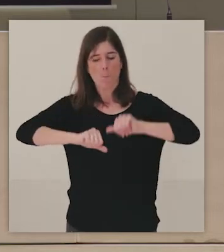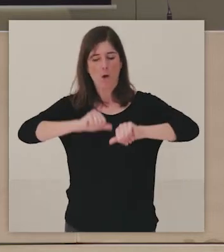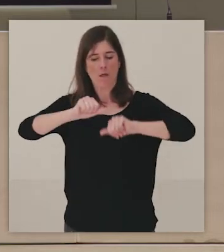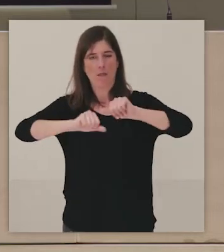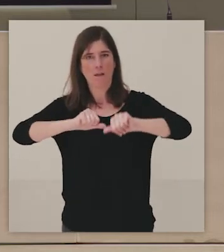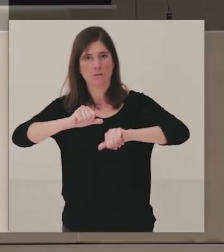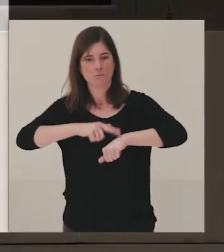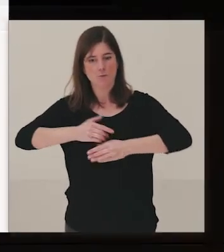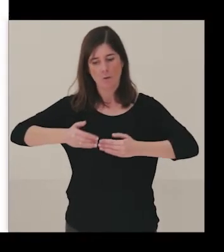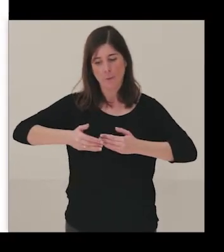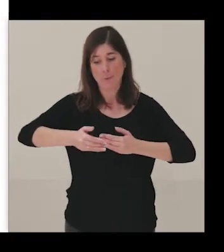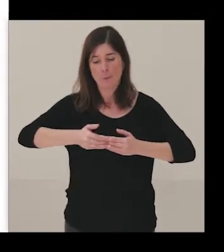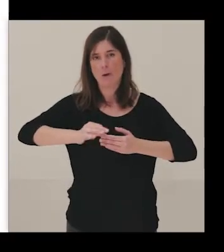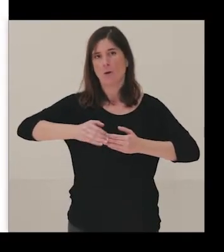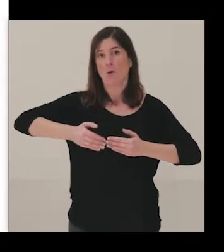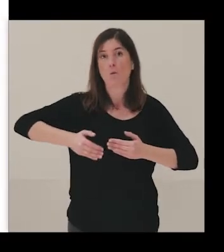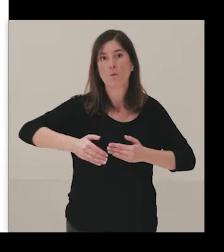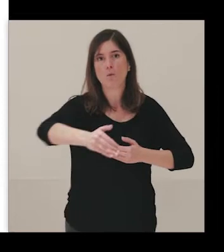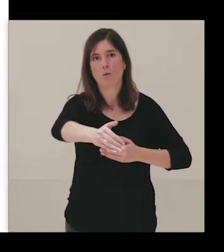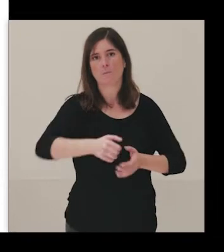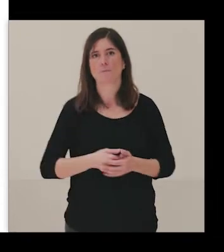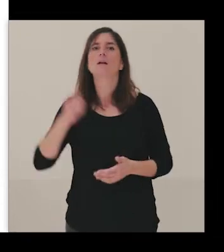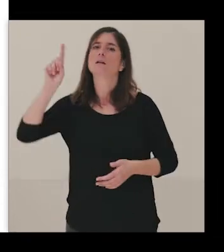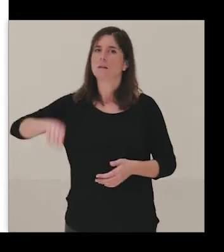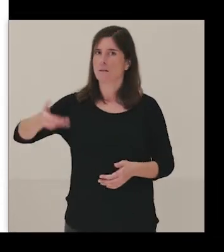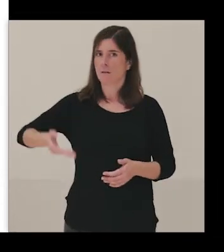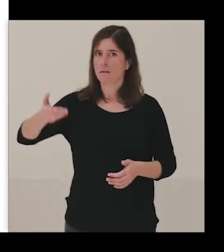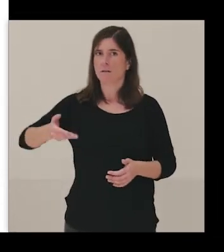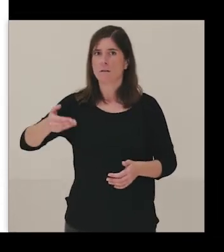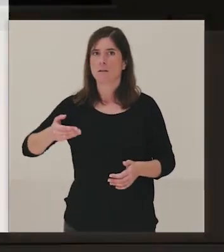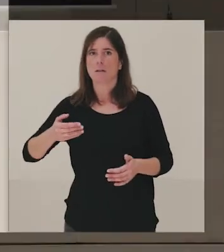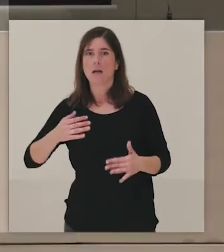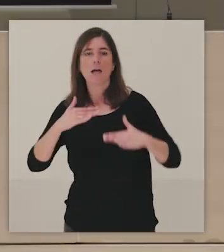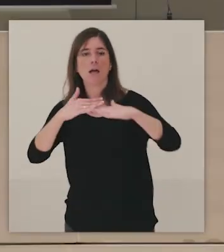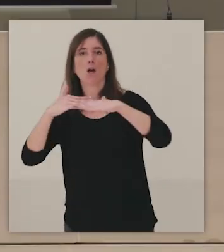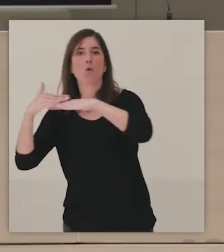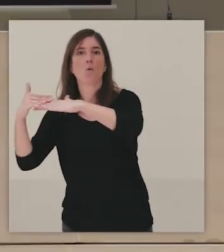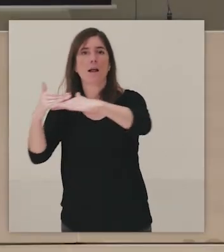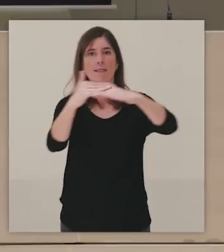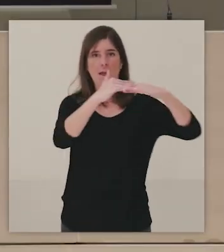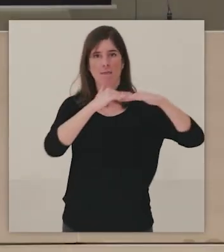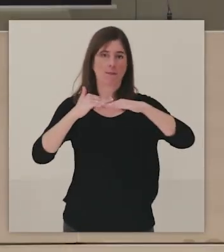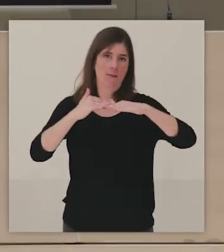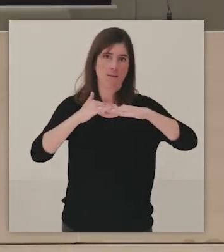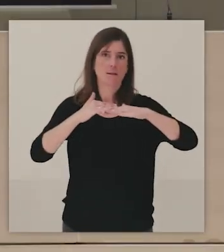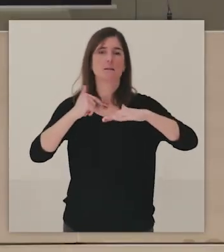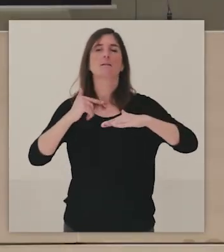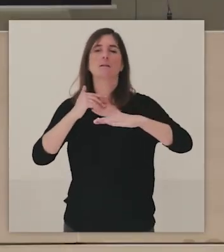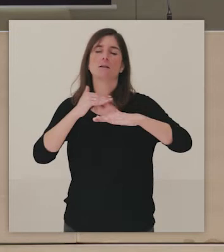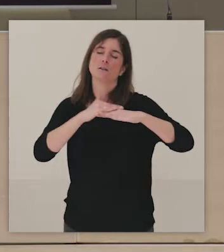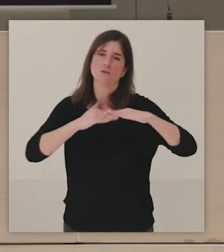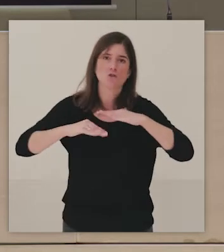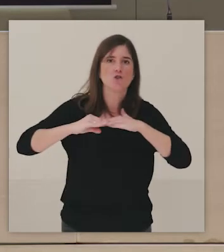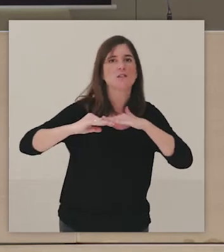plazo. Y bueno, las ideas de equidad y de sostenibilidad. Veis que muchas de estas ideas, aquí tenéis